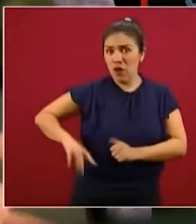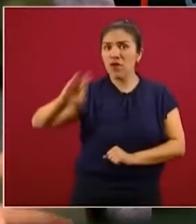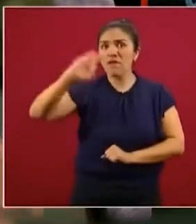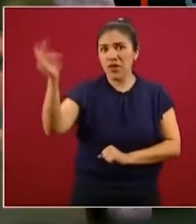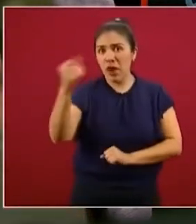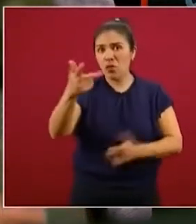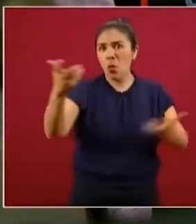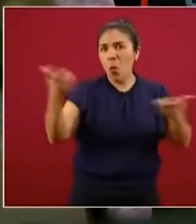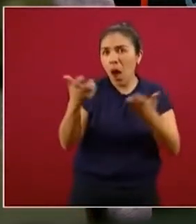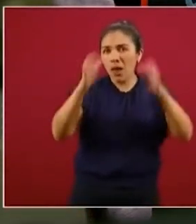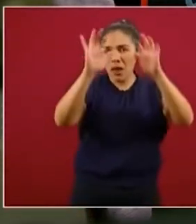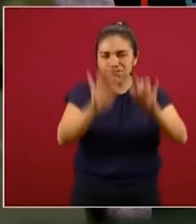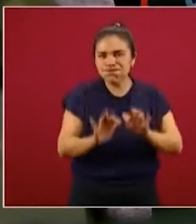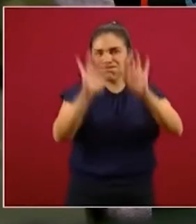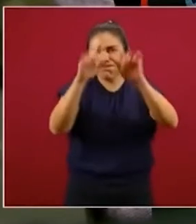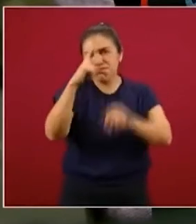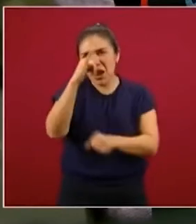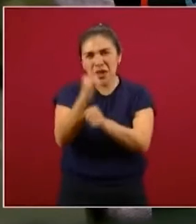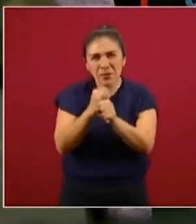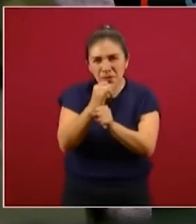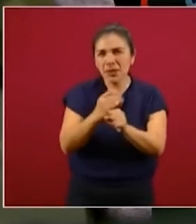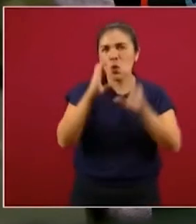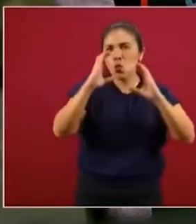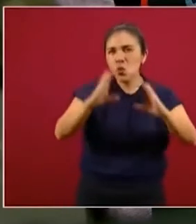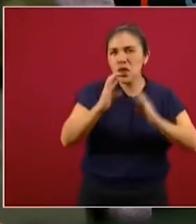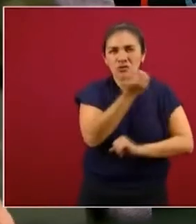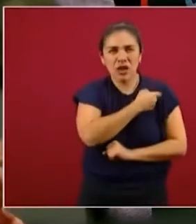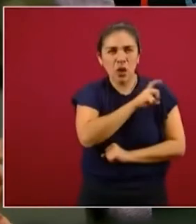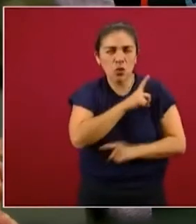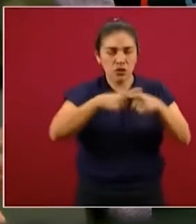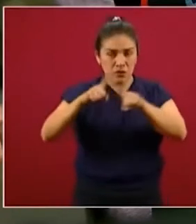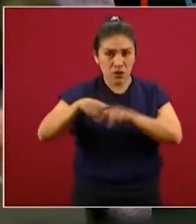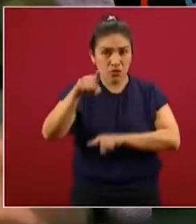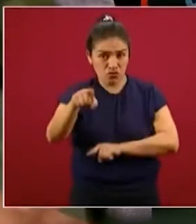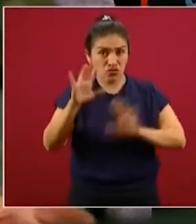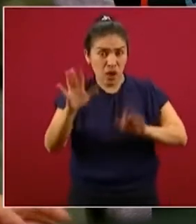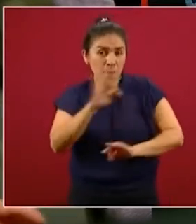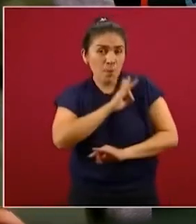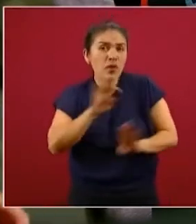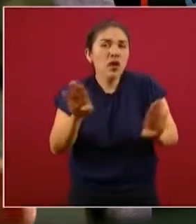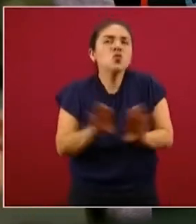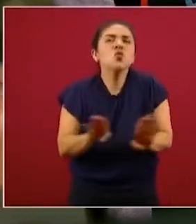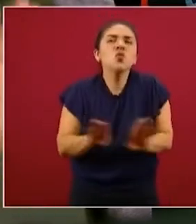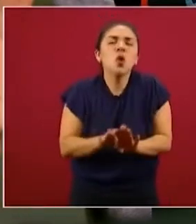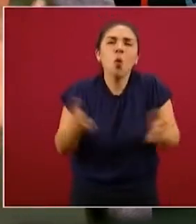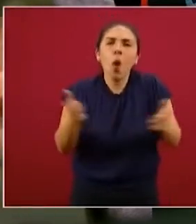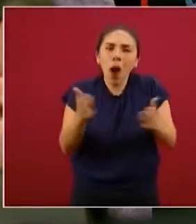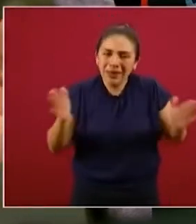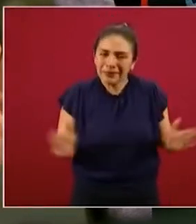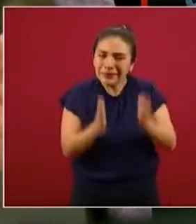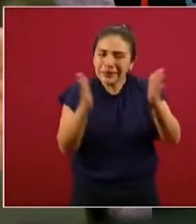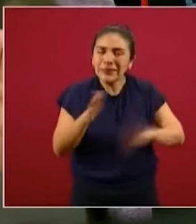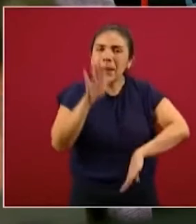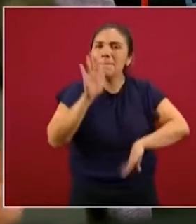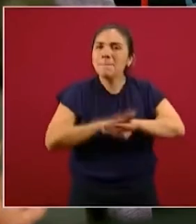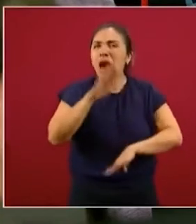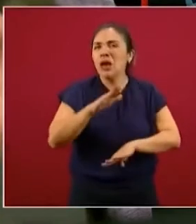todo lo que usted hace dentro del área de promoción de la salud, ¿habría viabilidad de que promovieran algo,